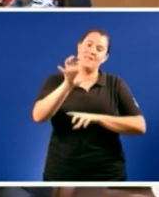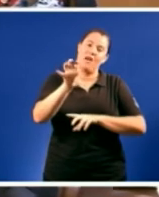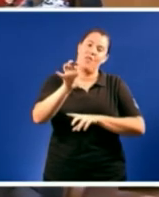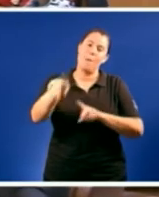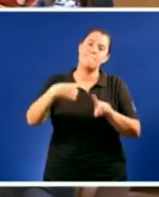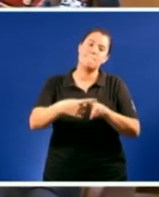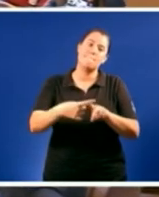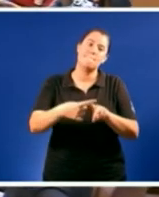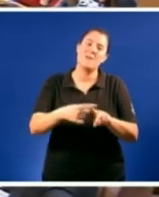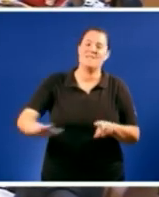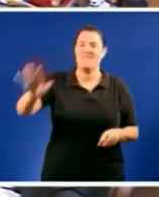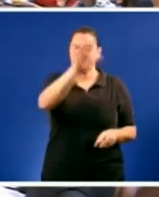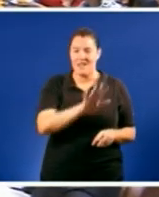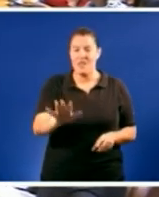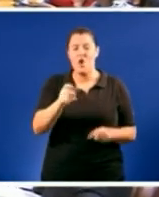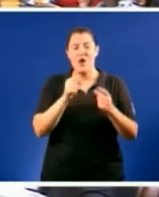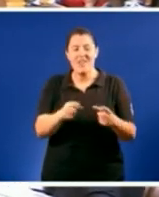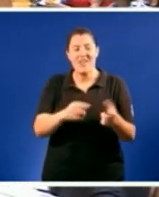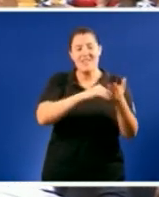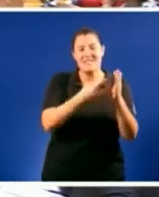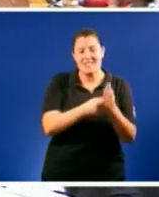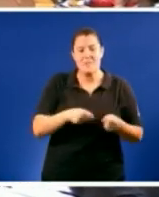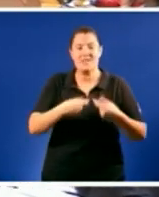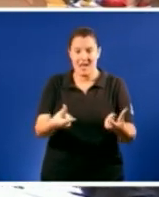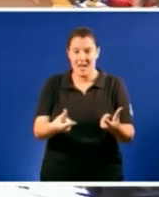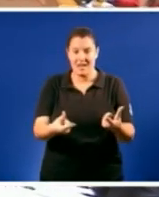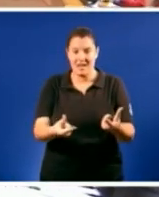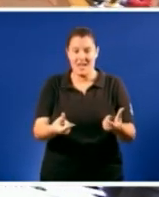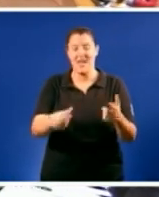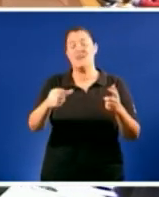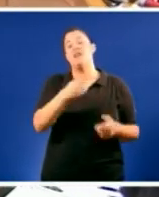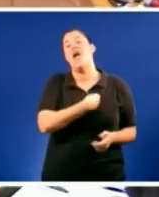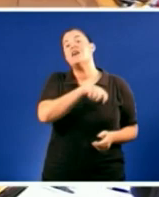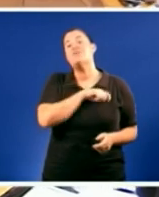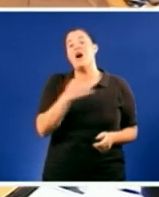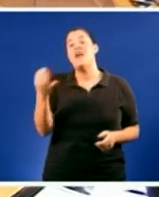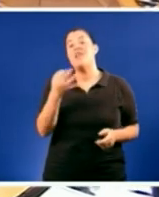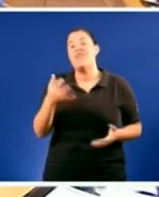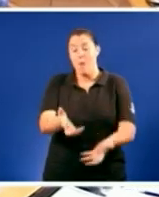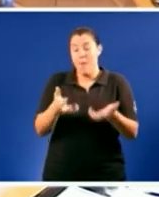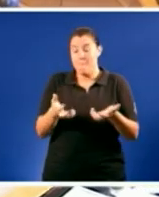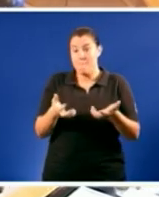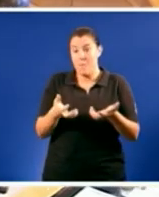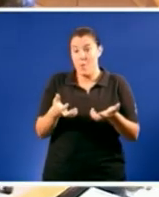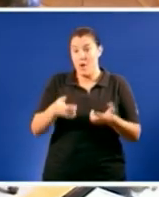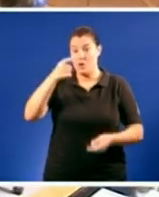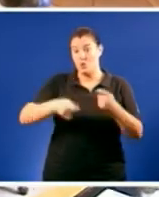establecía sistemas de garantías o Estado debía aprobar nas cortes o texto autonómico e a autonomía consultaba